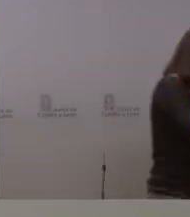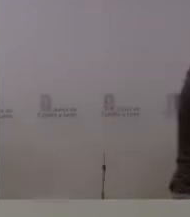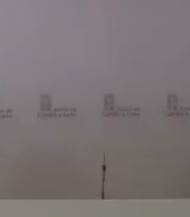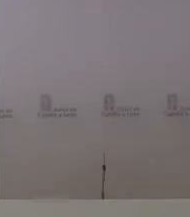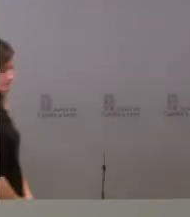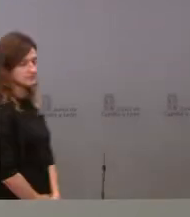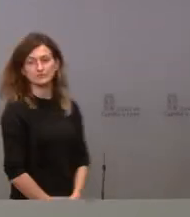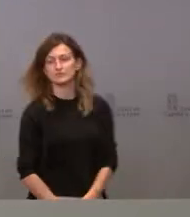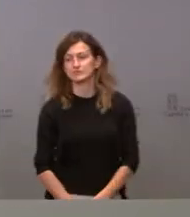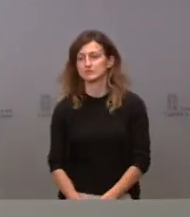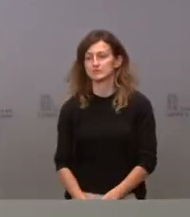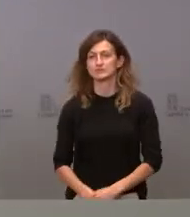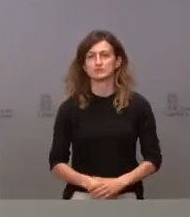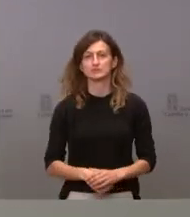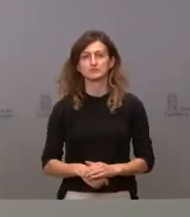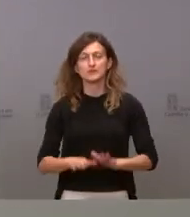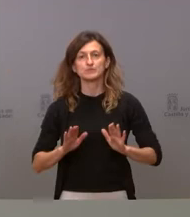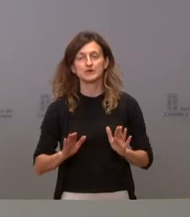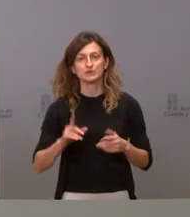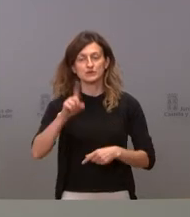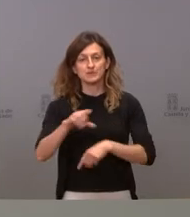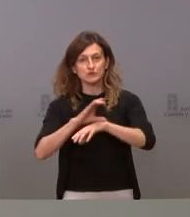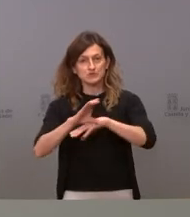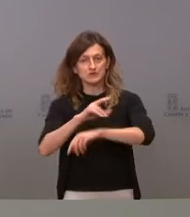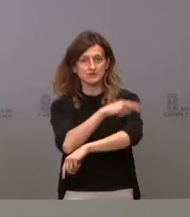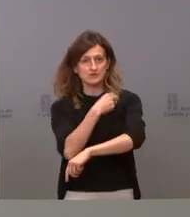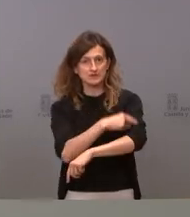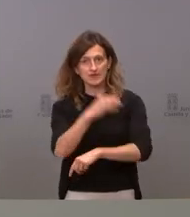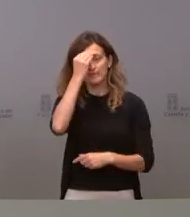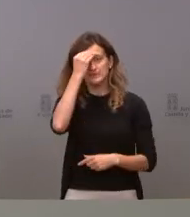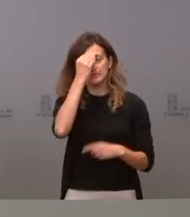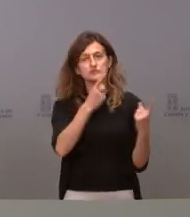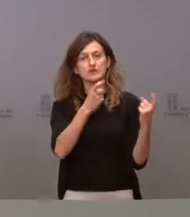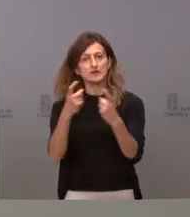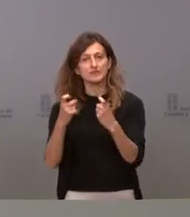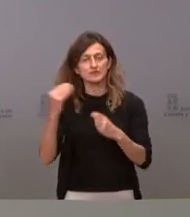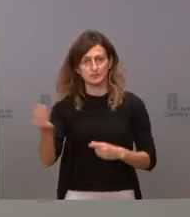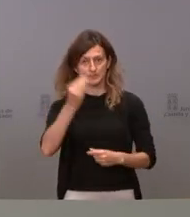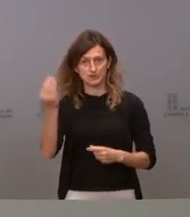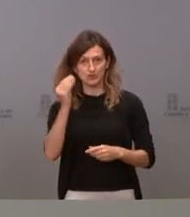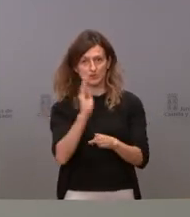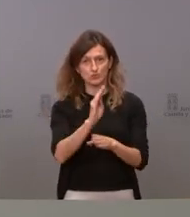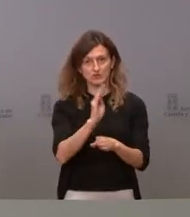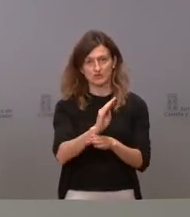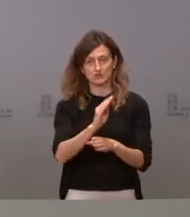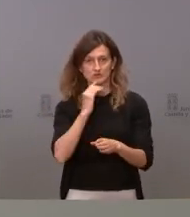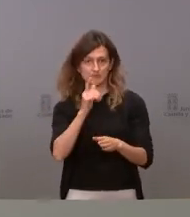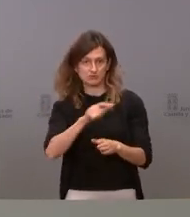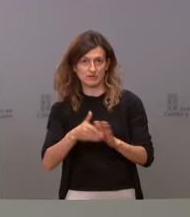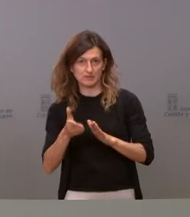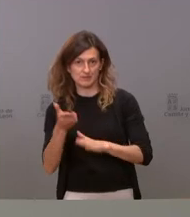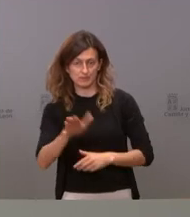Pero todo esto no quita para que desde la Consejería de Sanidad consideremos que es necesario mejorar los cuidados paliativos. Por ello,